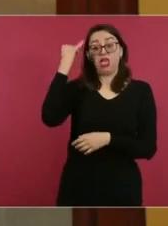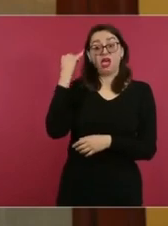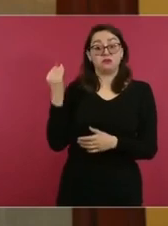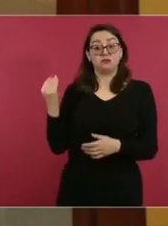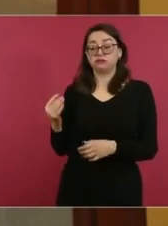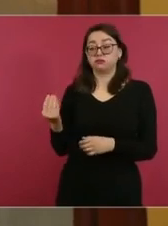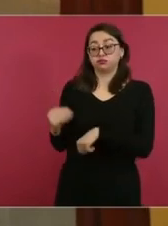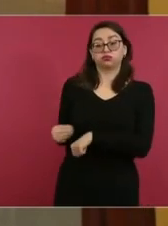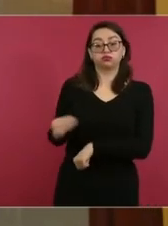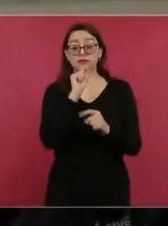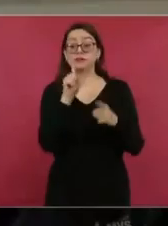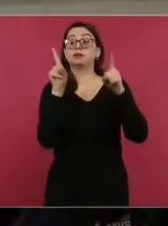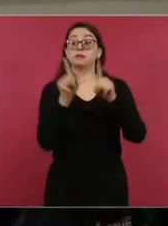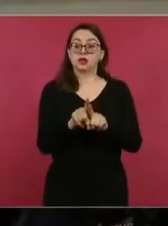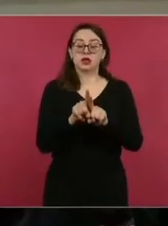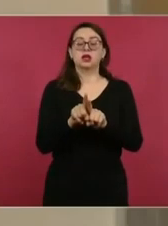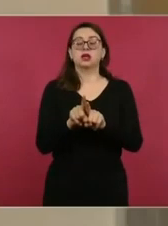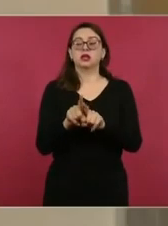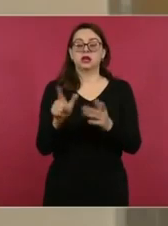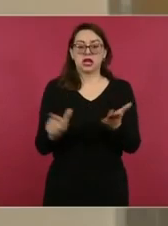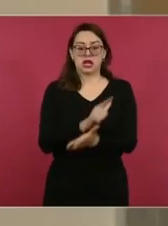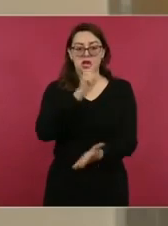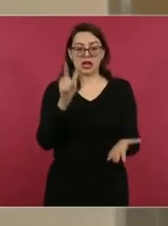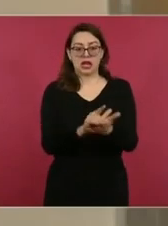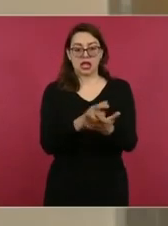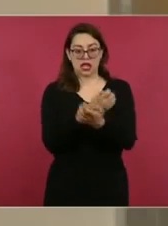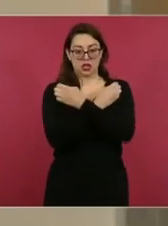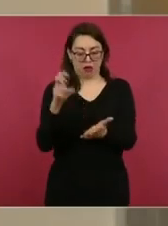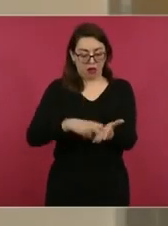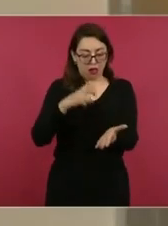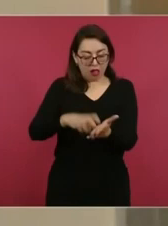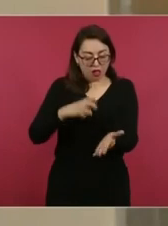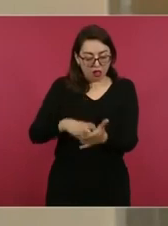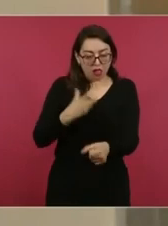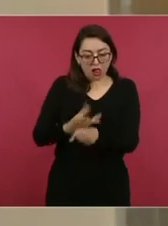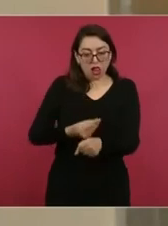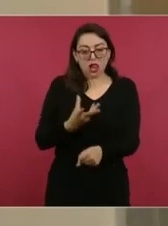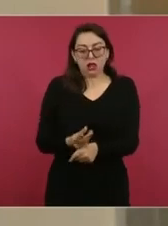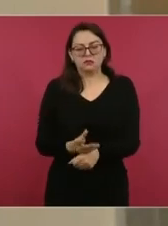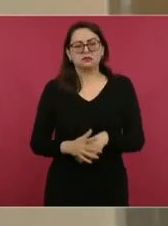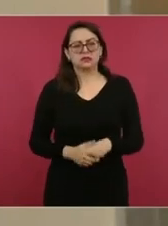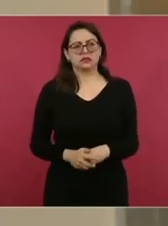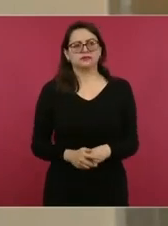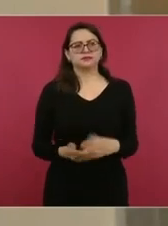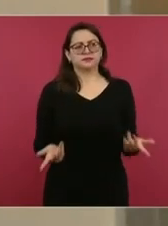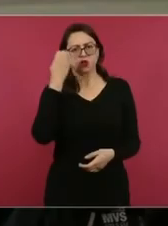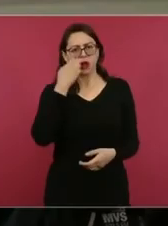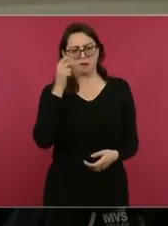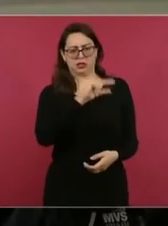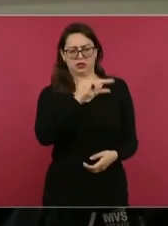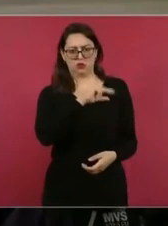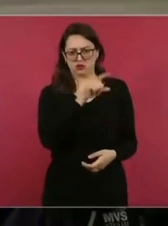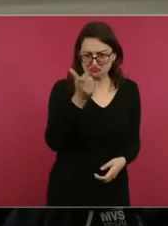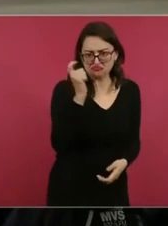destinaban presupuesto. Yo no estoy en contra de la educación privada, el que tiene para pagar una escuela privada lo puede hacer,